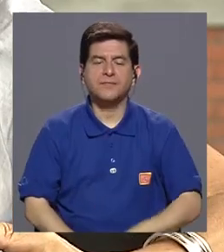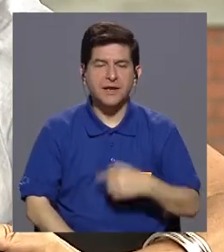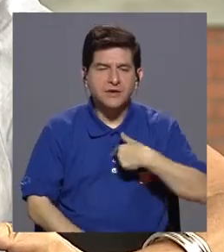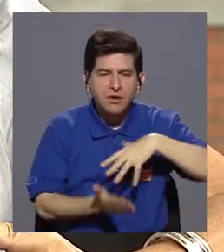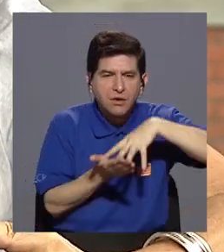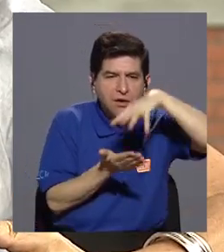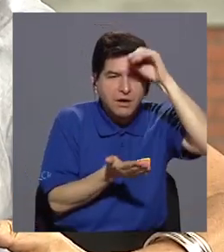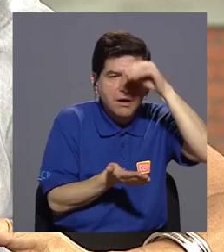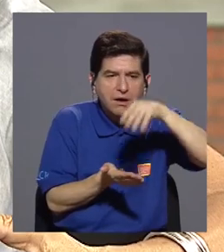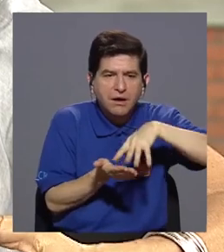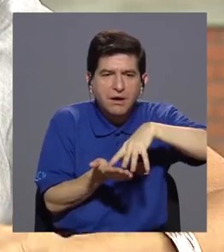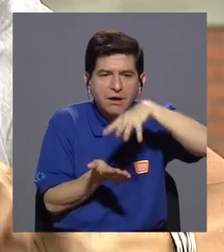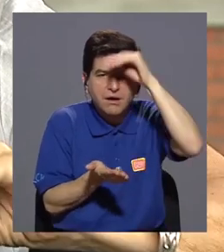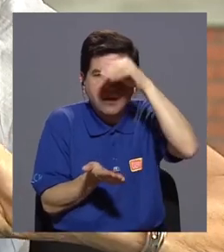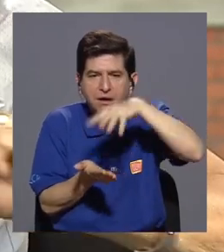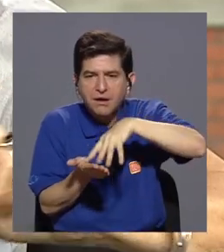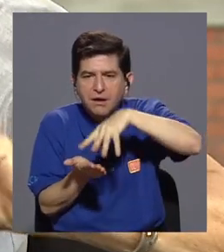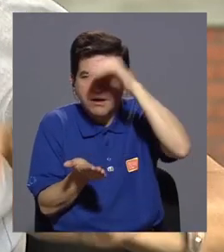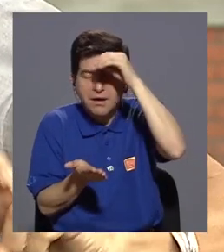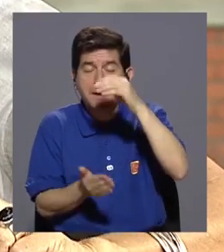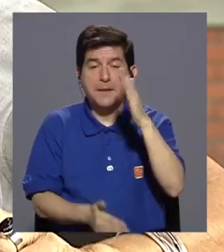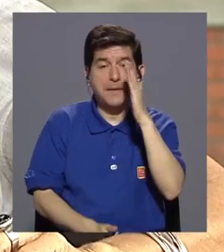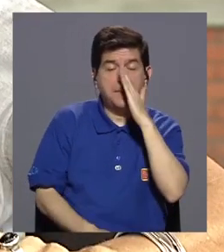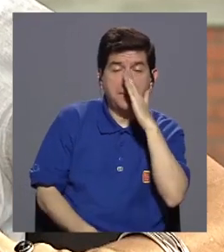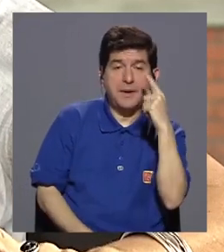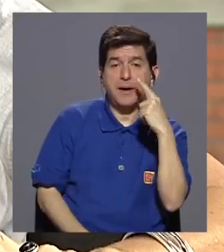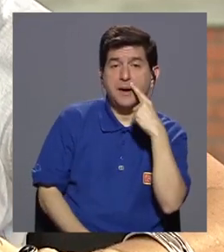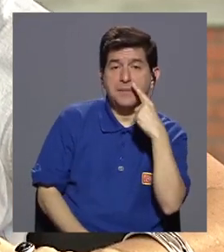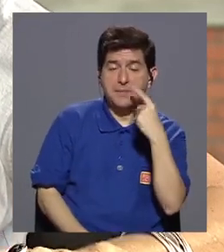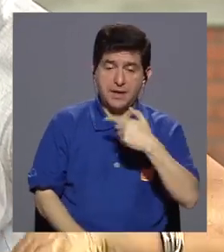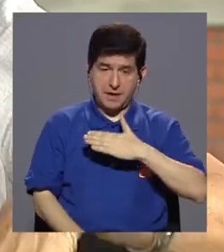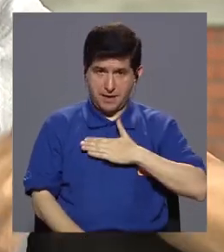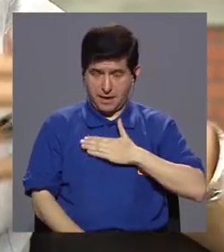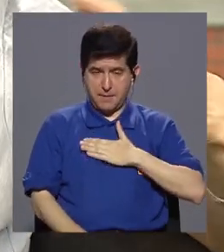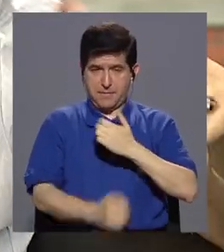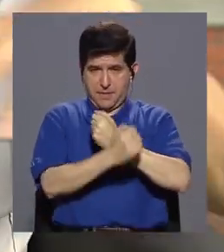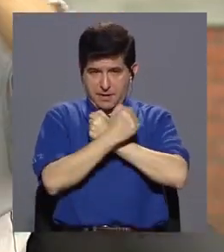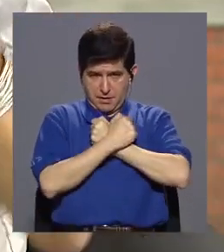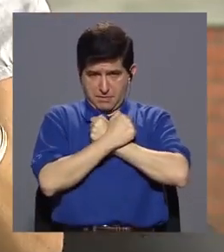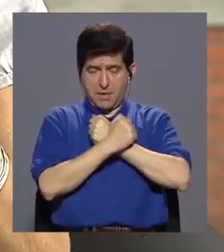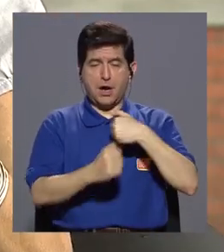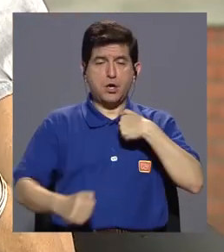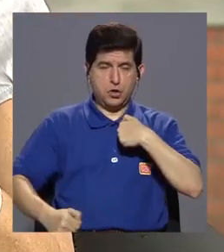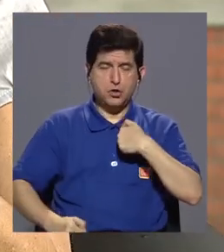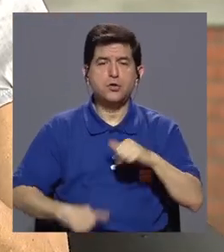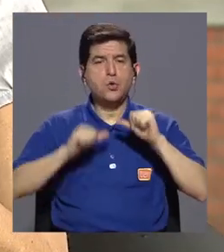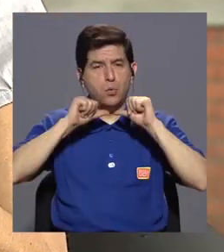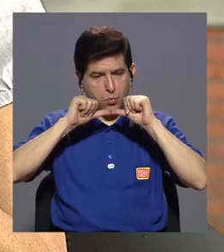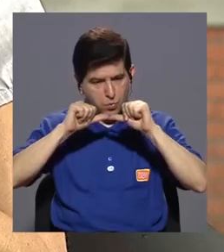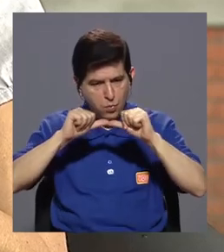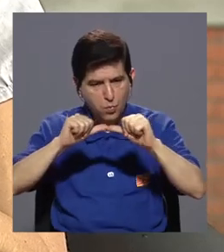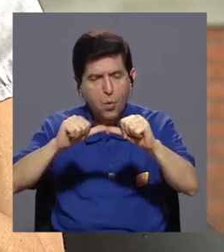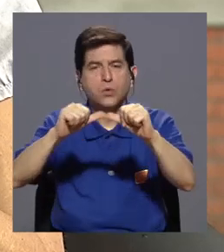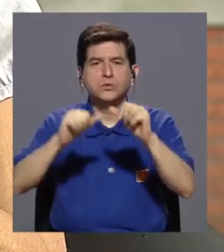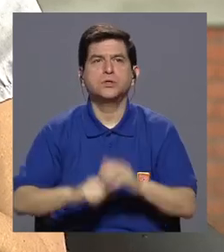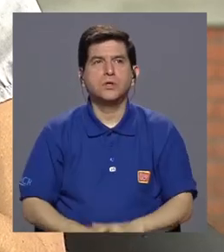aprendiendo que para que mamá y papá me sigan queriendo, para yo seguir estando en